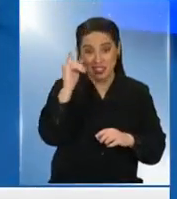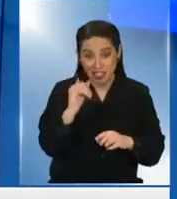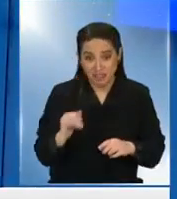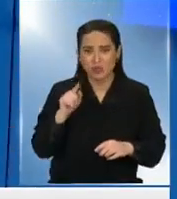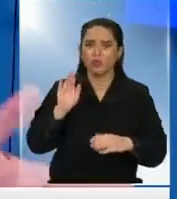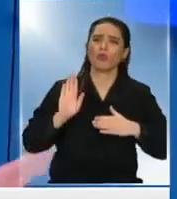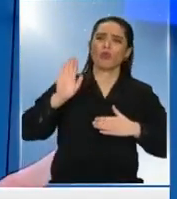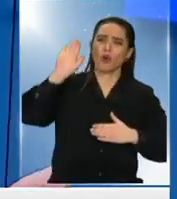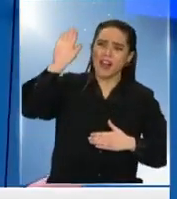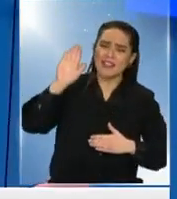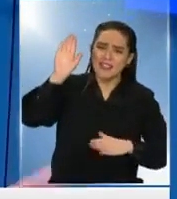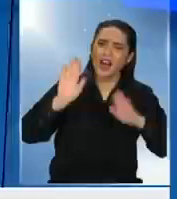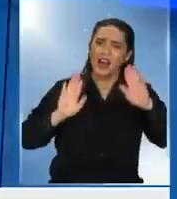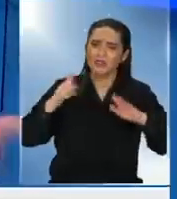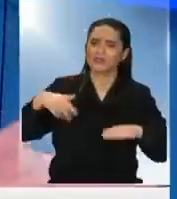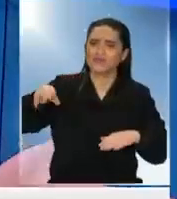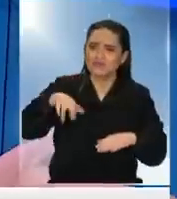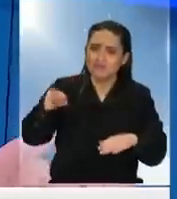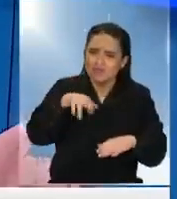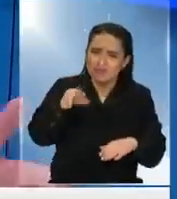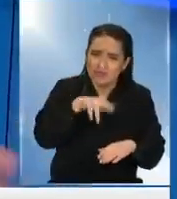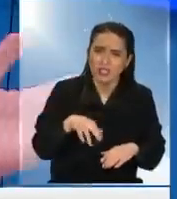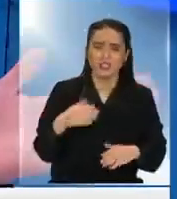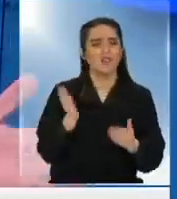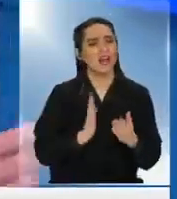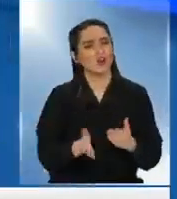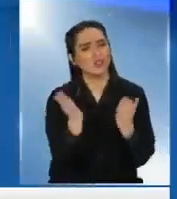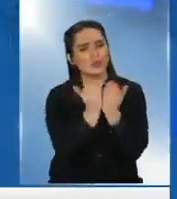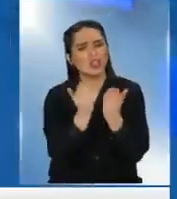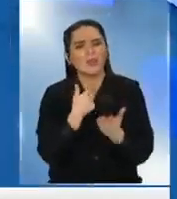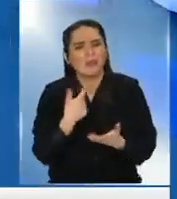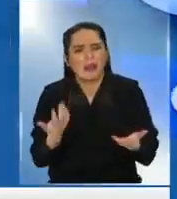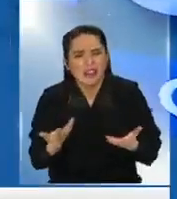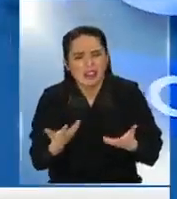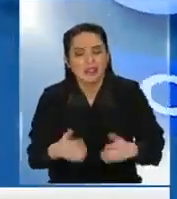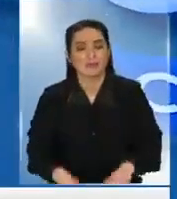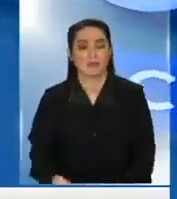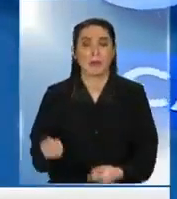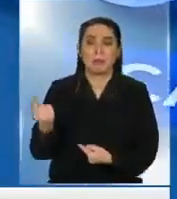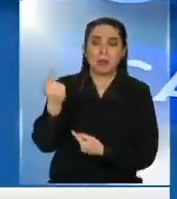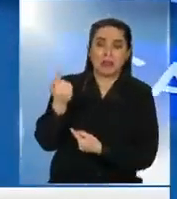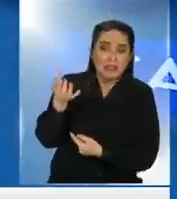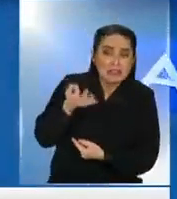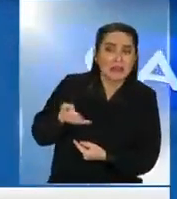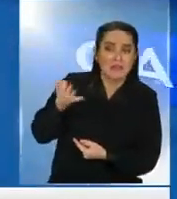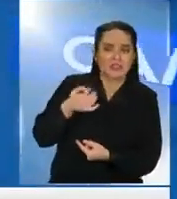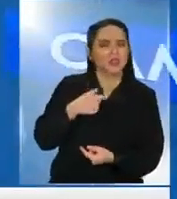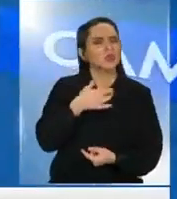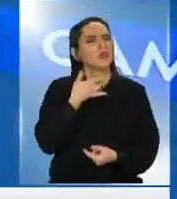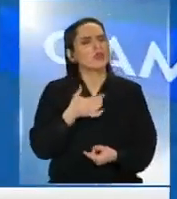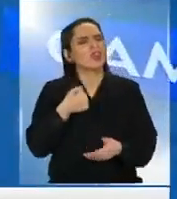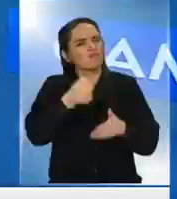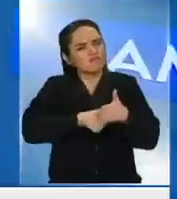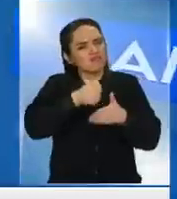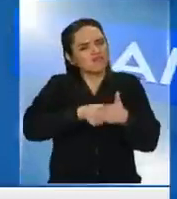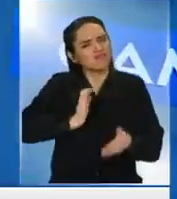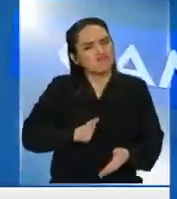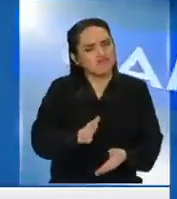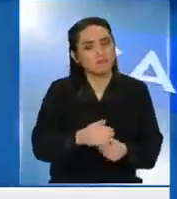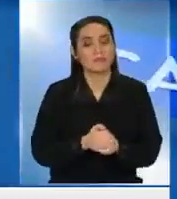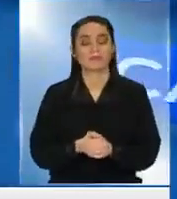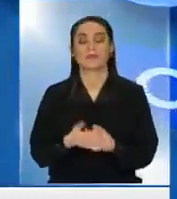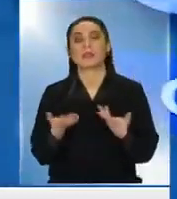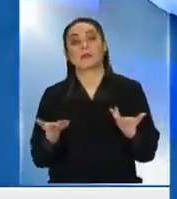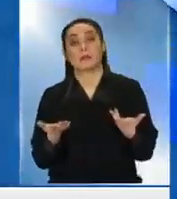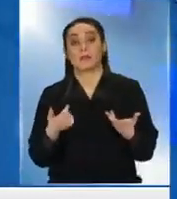siendo candidato, es lo mismo cuando seguí estudiando, vaya a seguir estudiando. ¿Para qué? ¿Y por qué persististe? A ver,